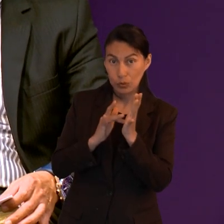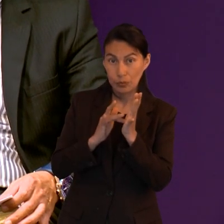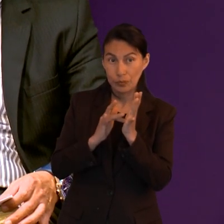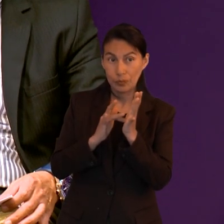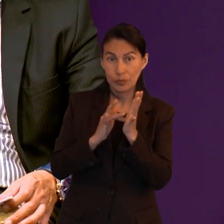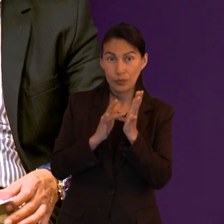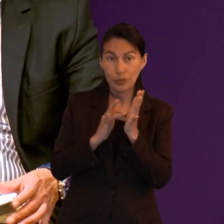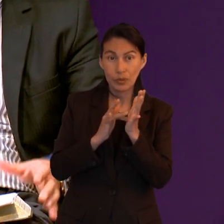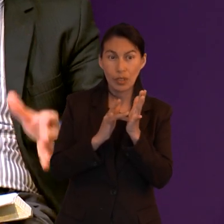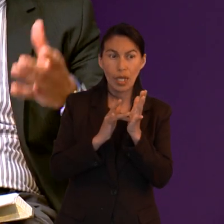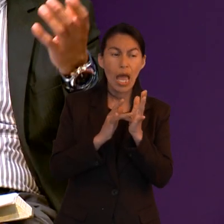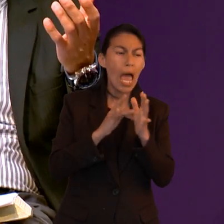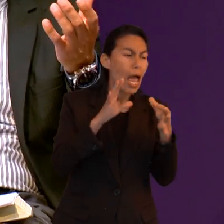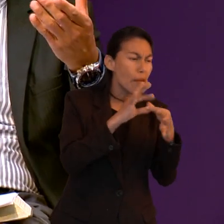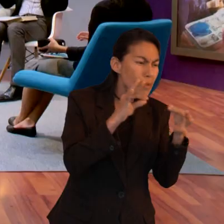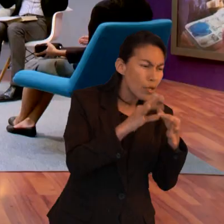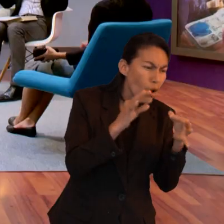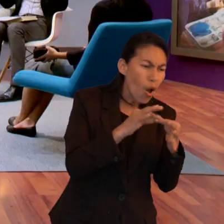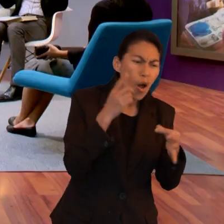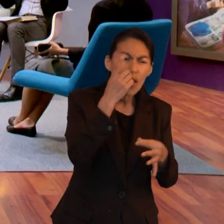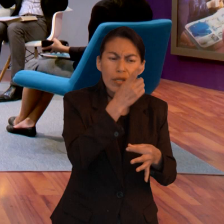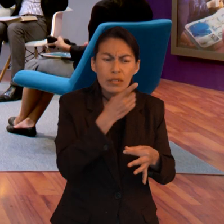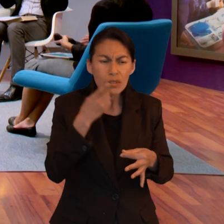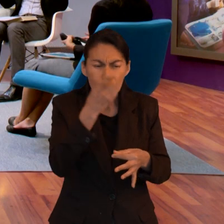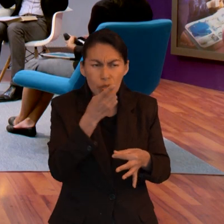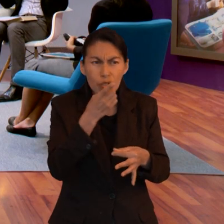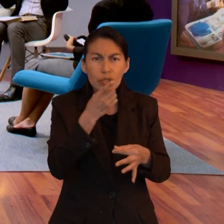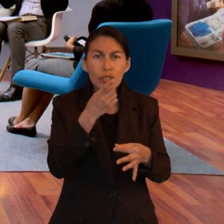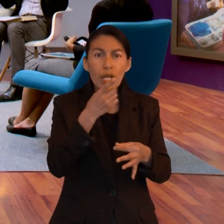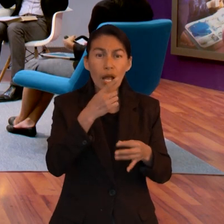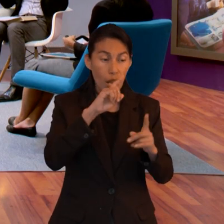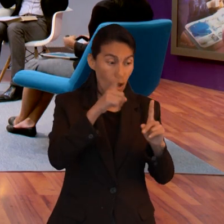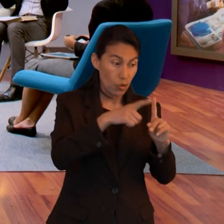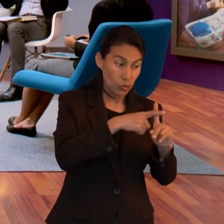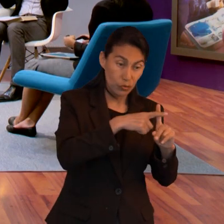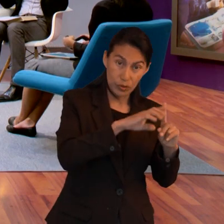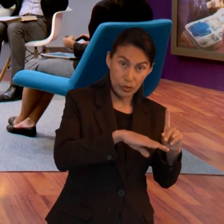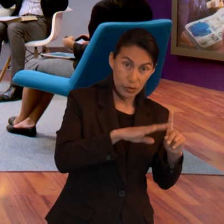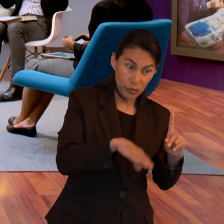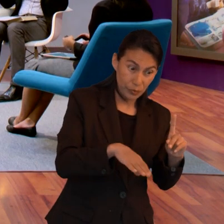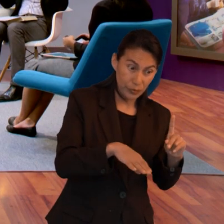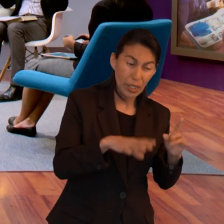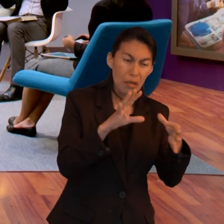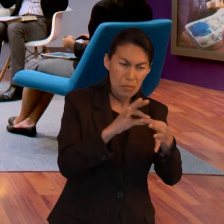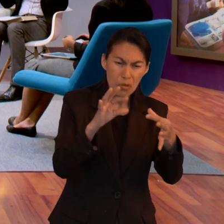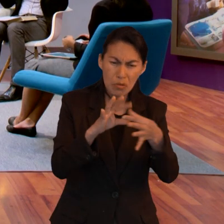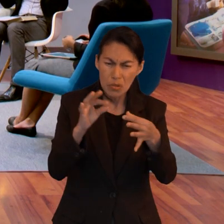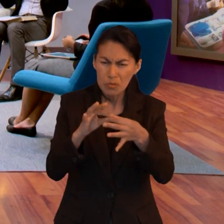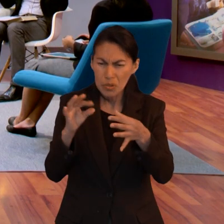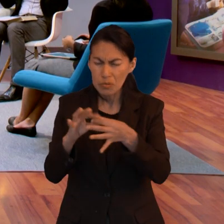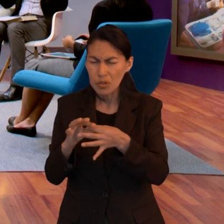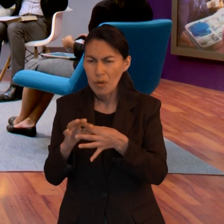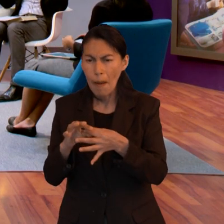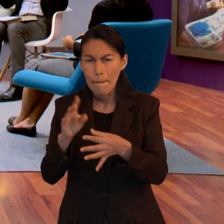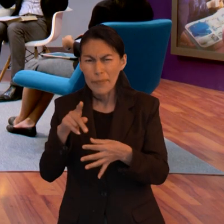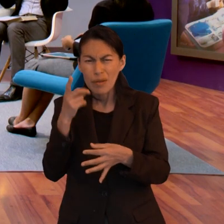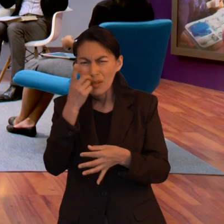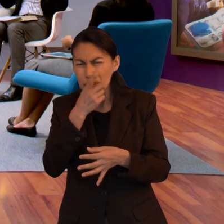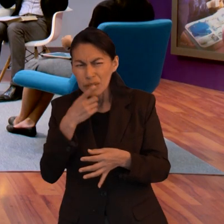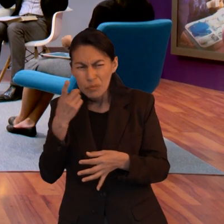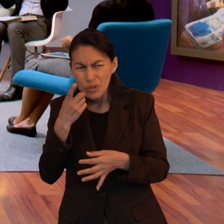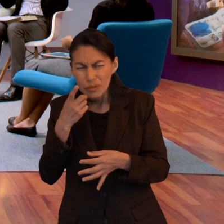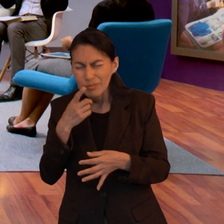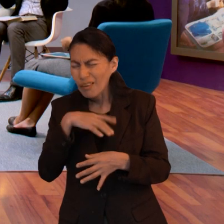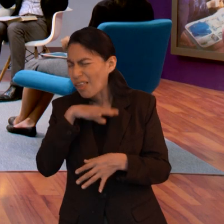Jesús había hablado de muchas maneras a los discípulos acerca de su crucifixión pero ellos no querían aceptarlo era